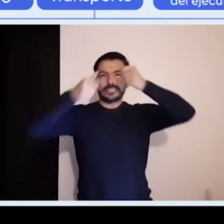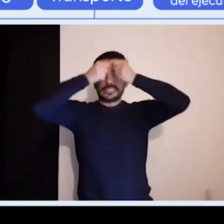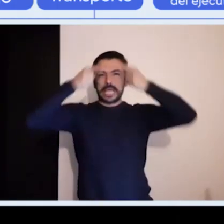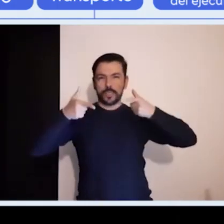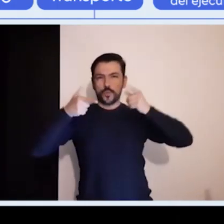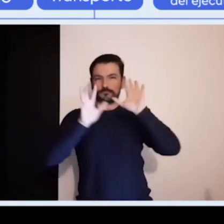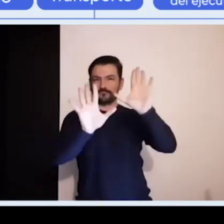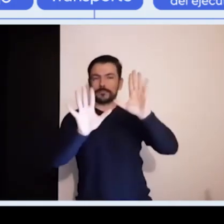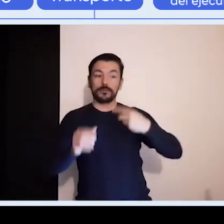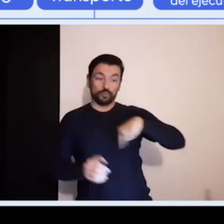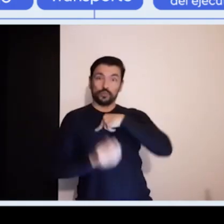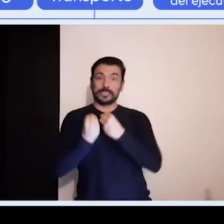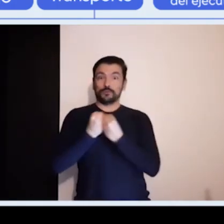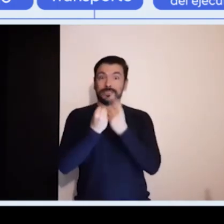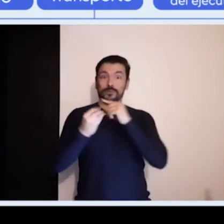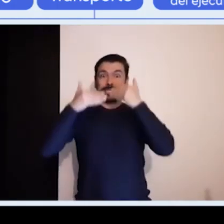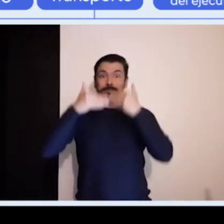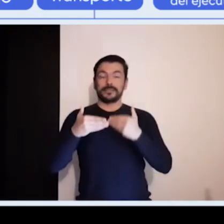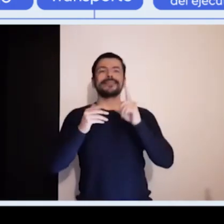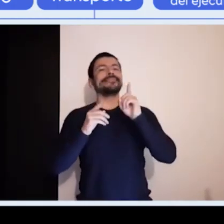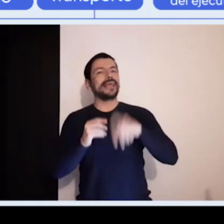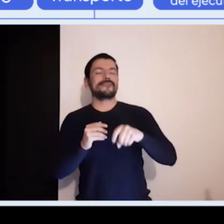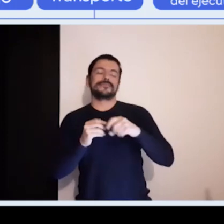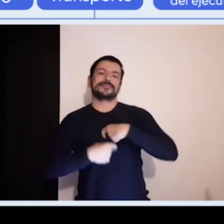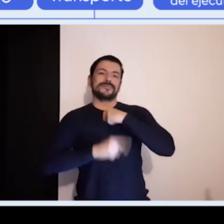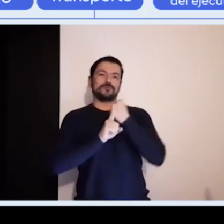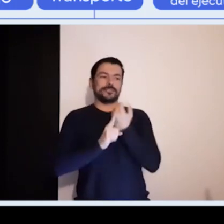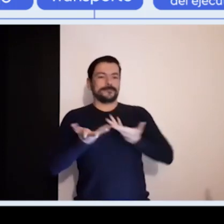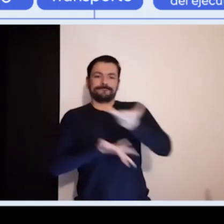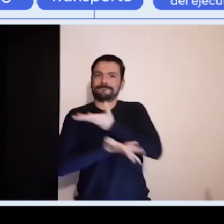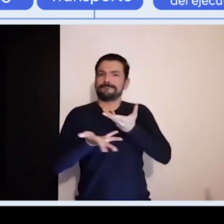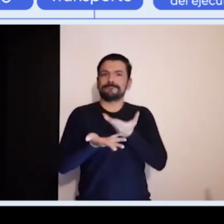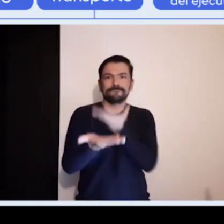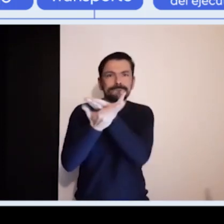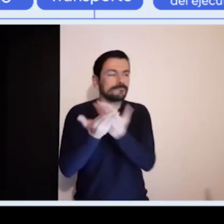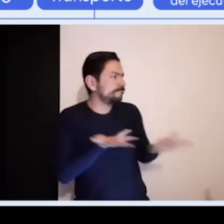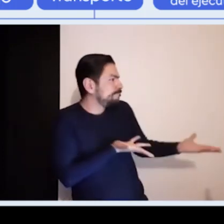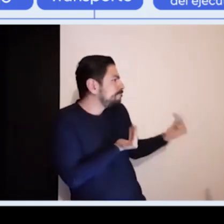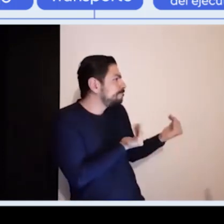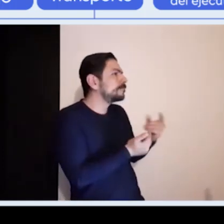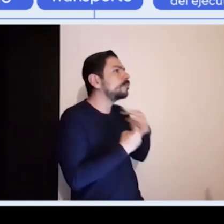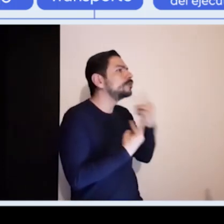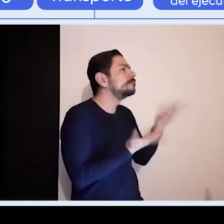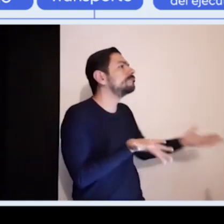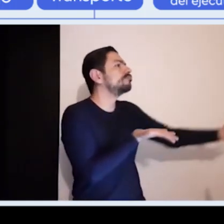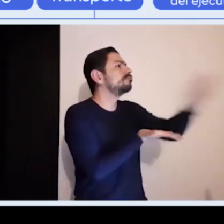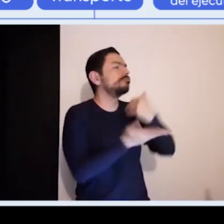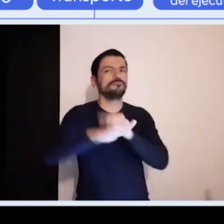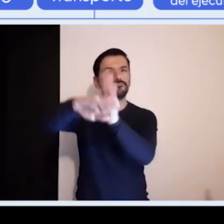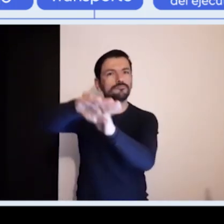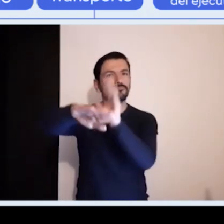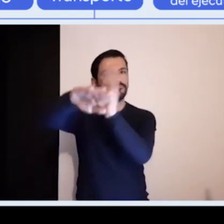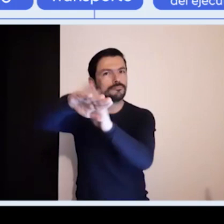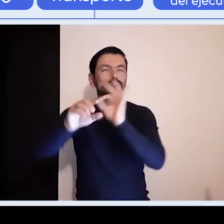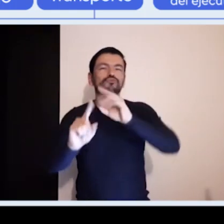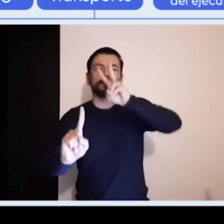En este caso, la sociedad civil y todos los miembros del Consejo Nacional de Discapacidad tenemos como misión recoger